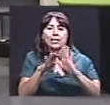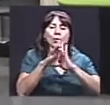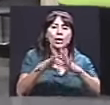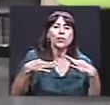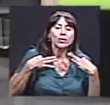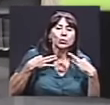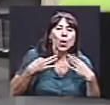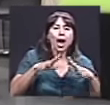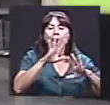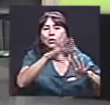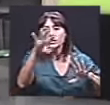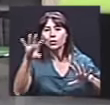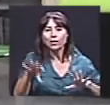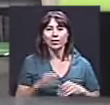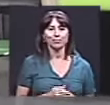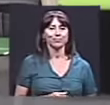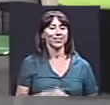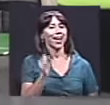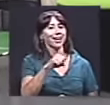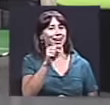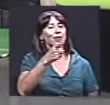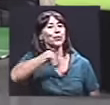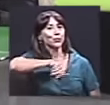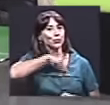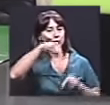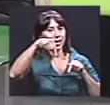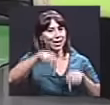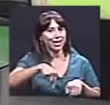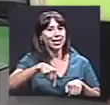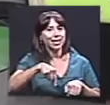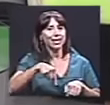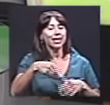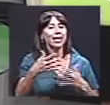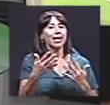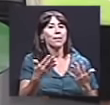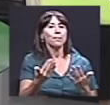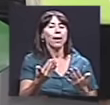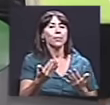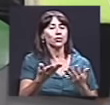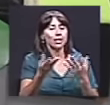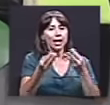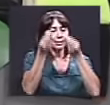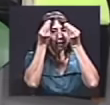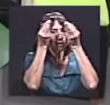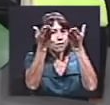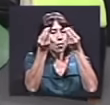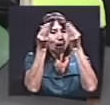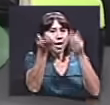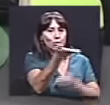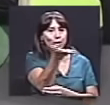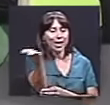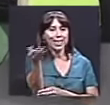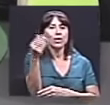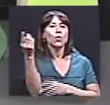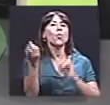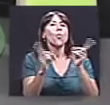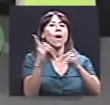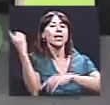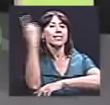vestuario. Por supuesto que aquí les vamos a estar teniendo informados de esta fecha.